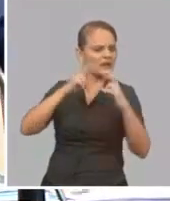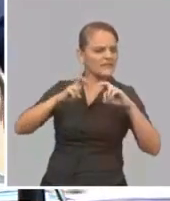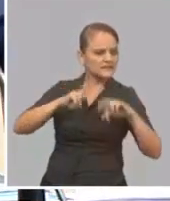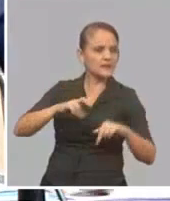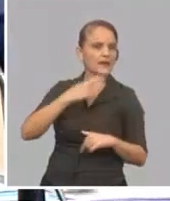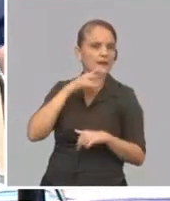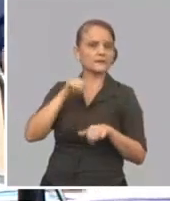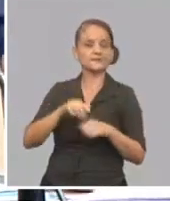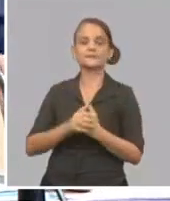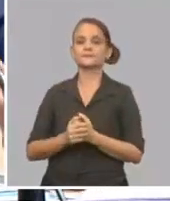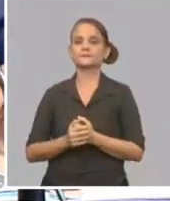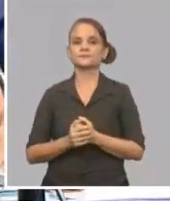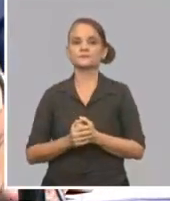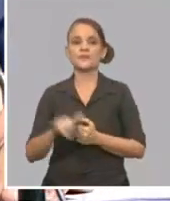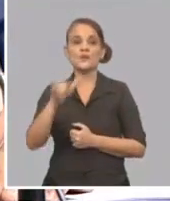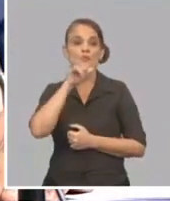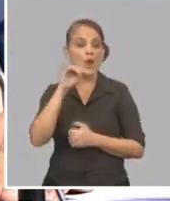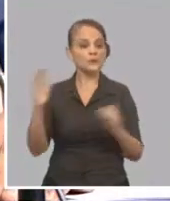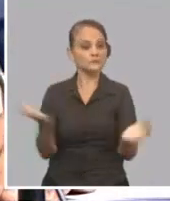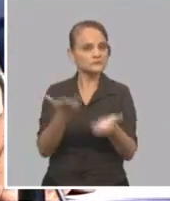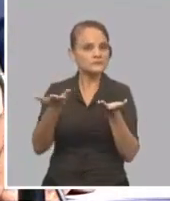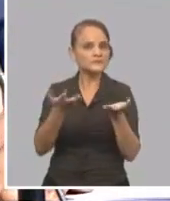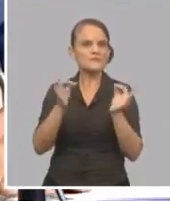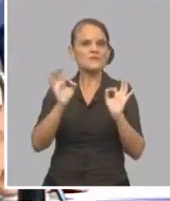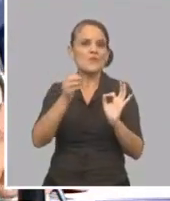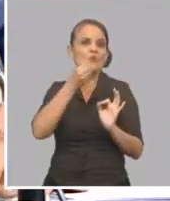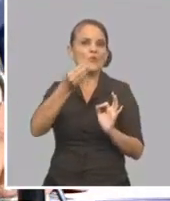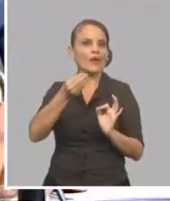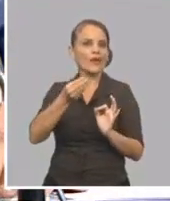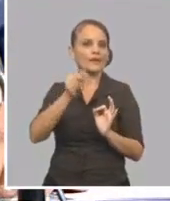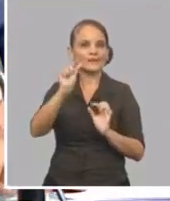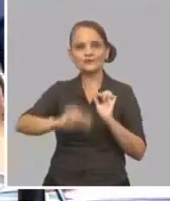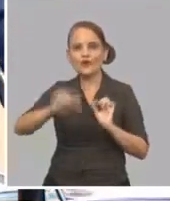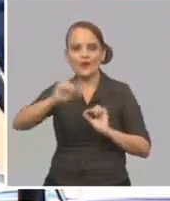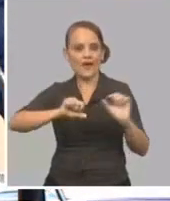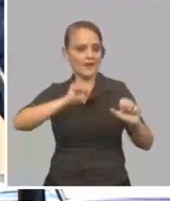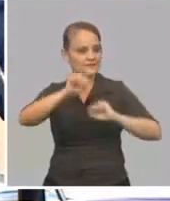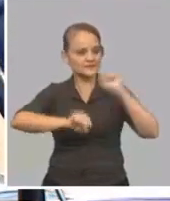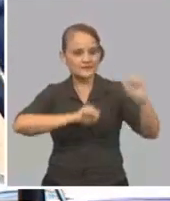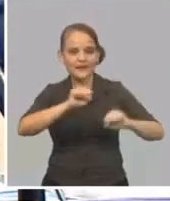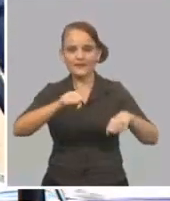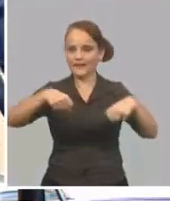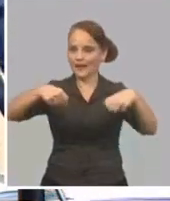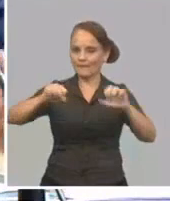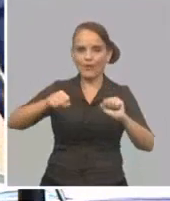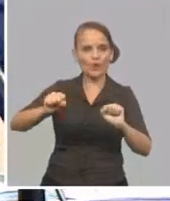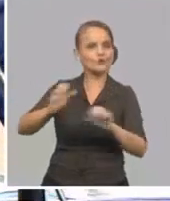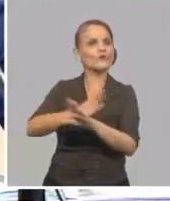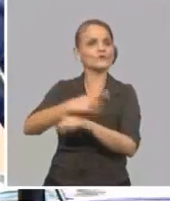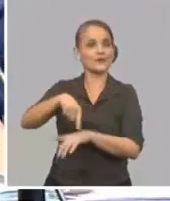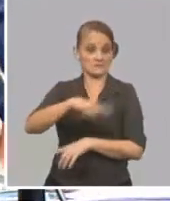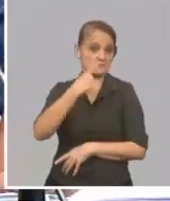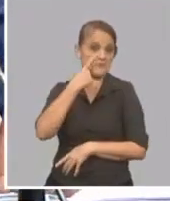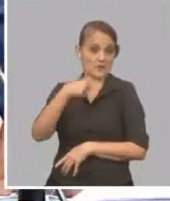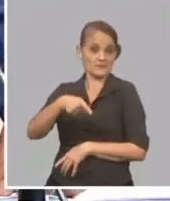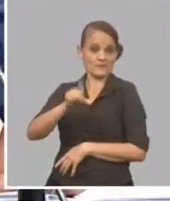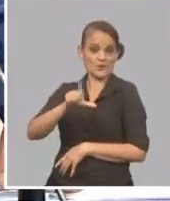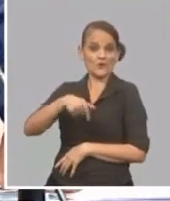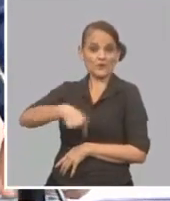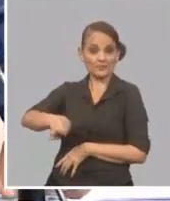Fomentar el uso de las bicicletas, las motos, las bicicletas eléctricas. Bueno, ya ustedes vieron, el lunes iniciaremos un nuevo